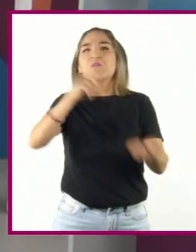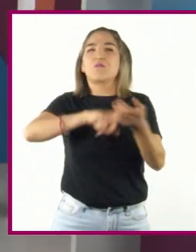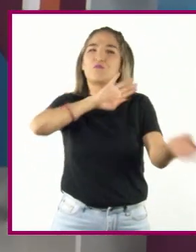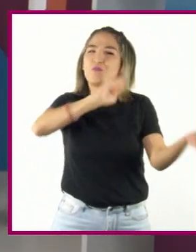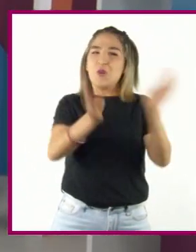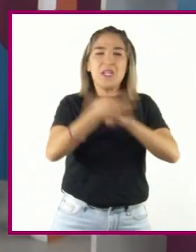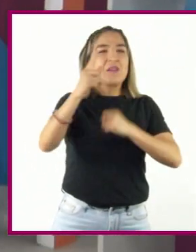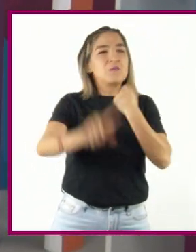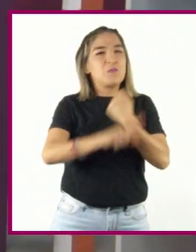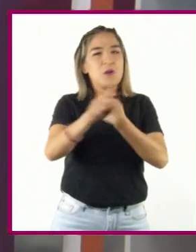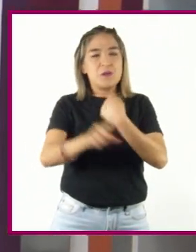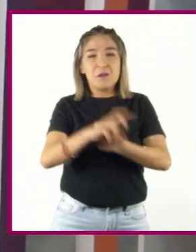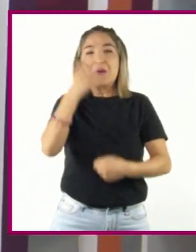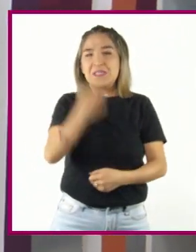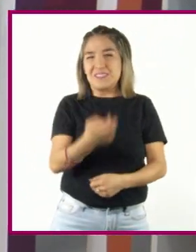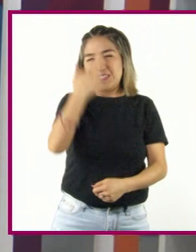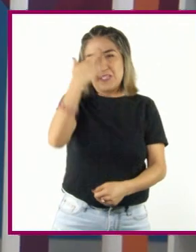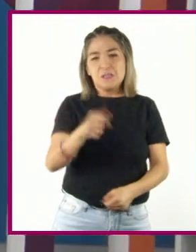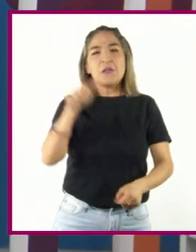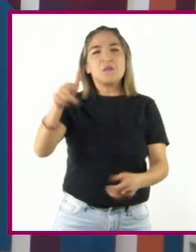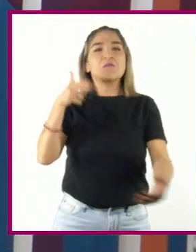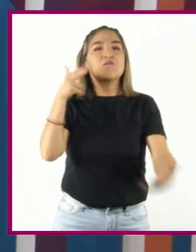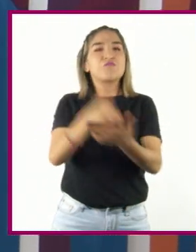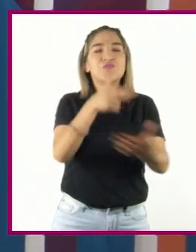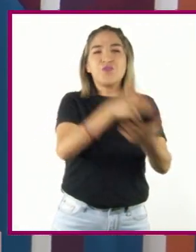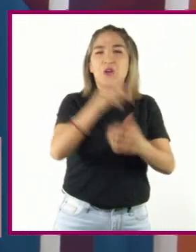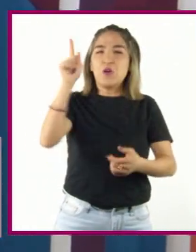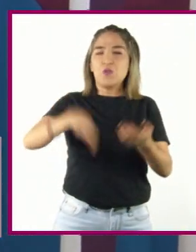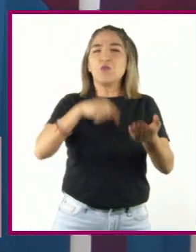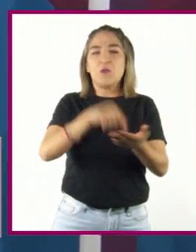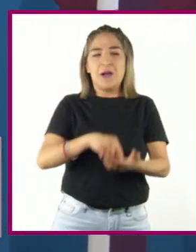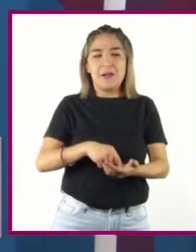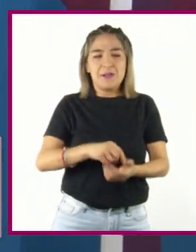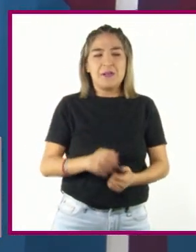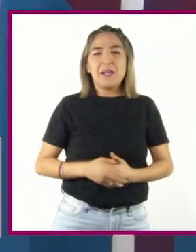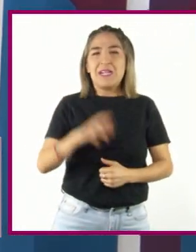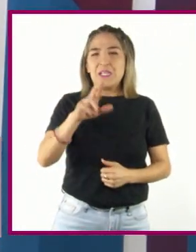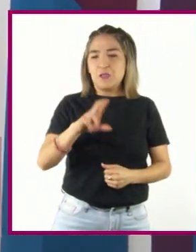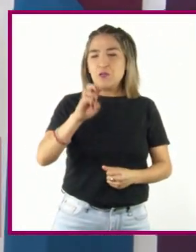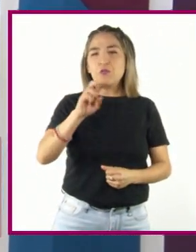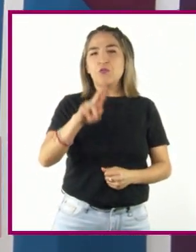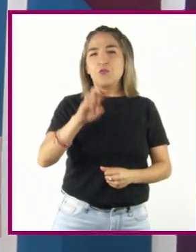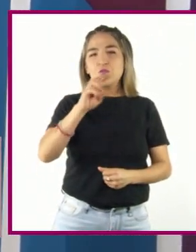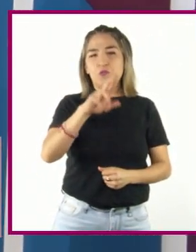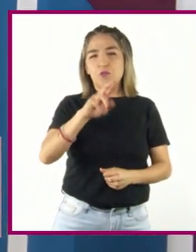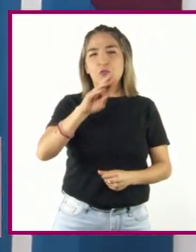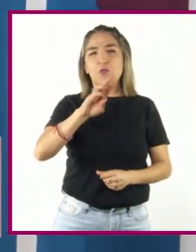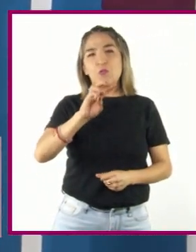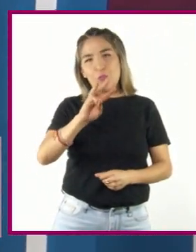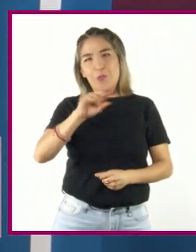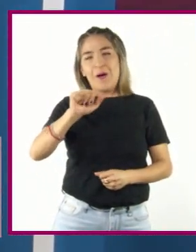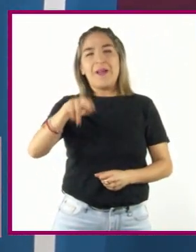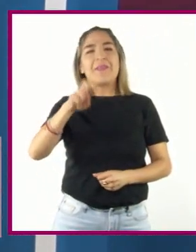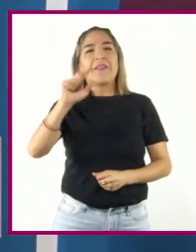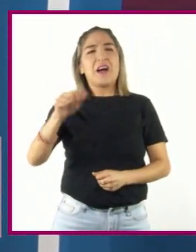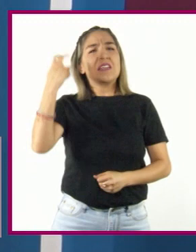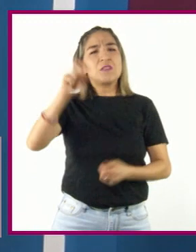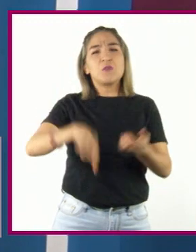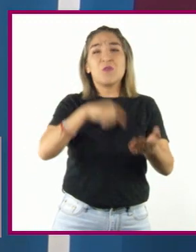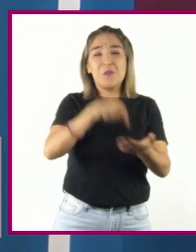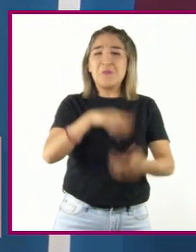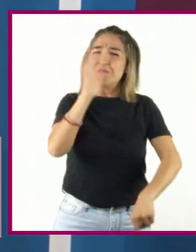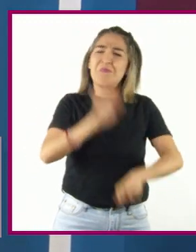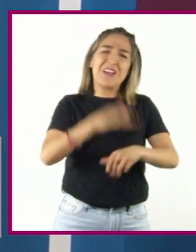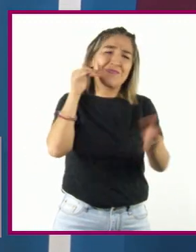tenemos, por ejemplo, el caso del genocidio de Ruanda. Como recordarán, un genocidio es cuando se mata a cientos o miles de